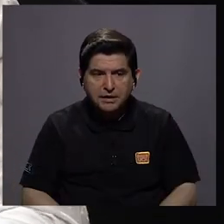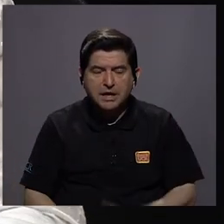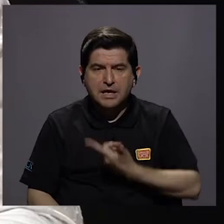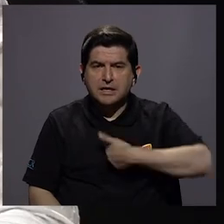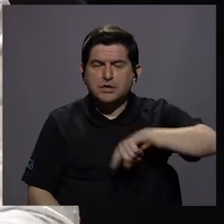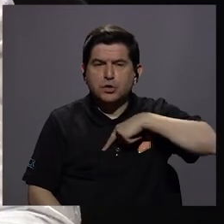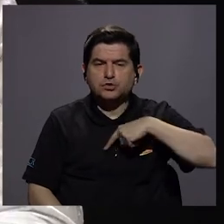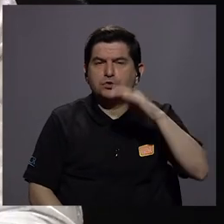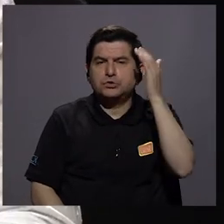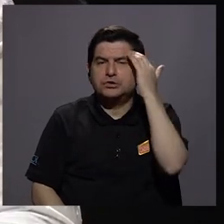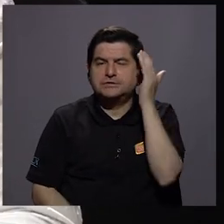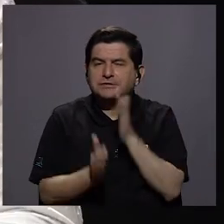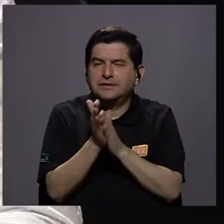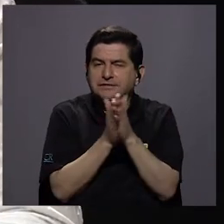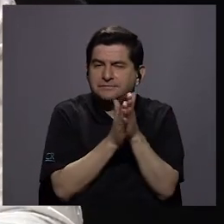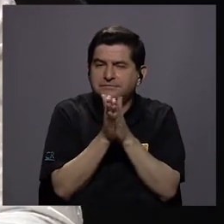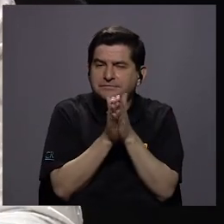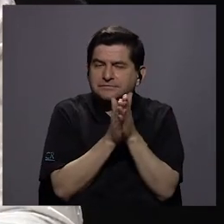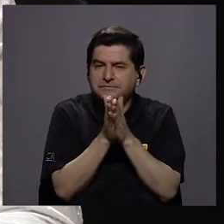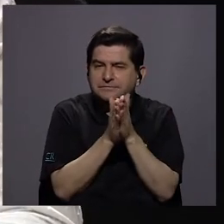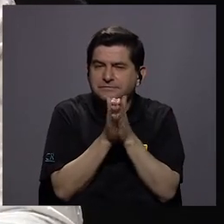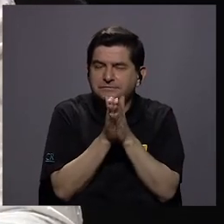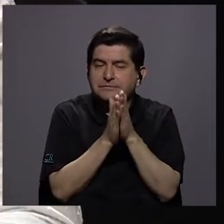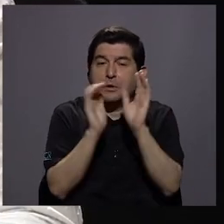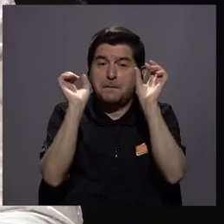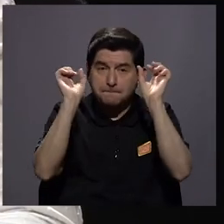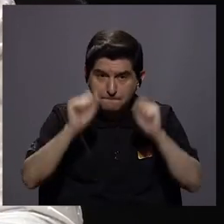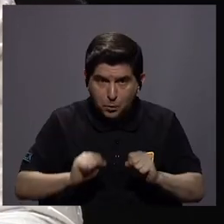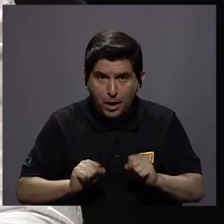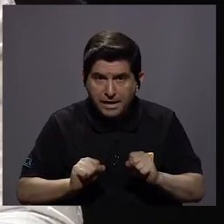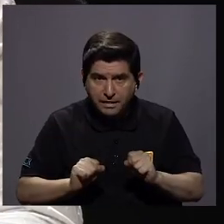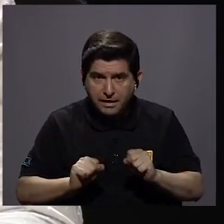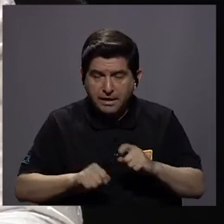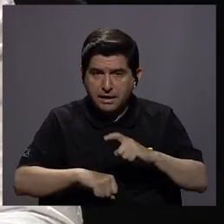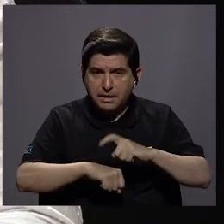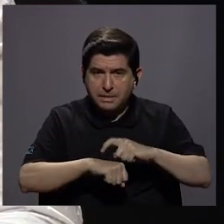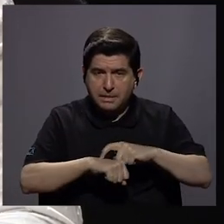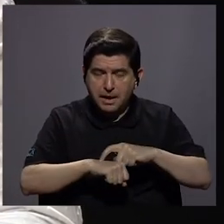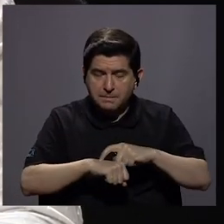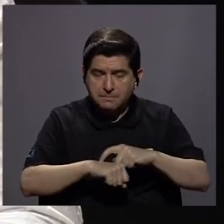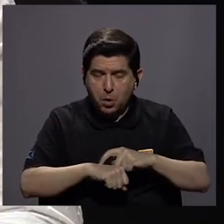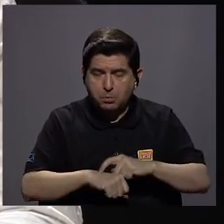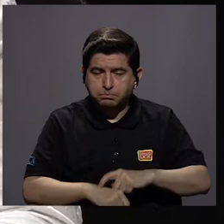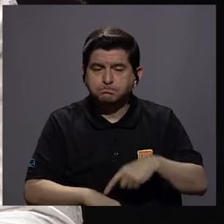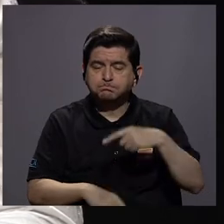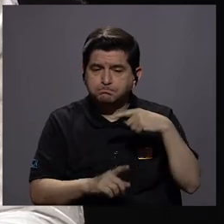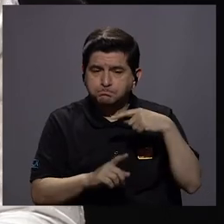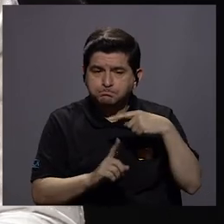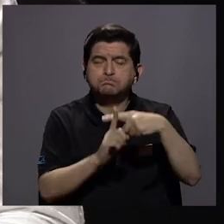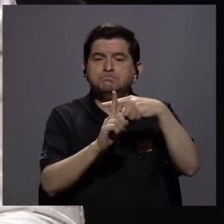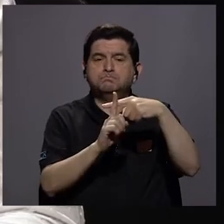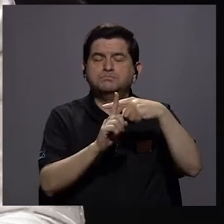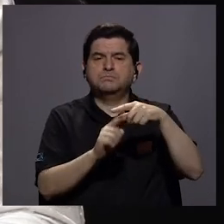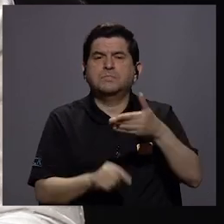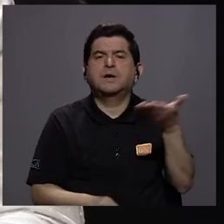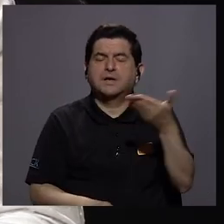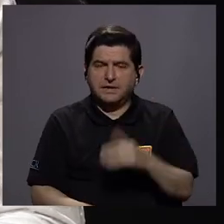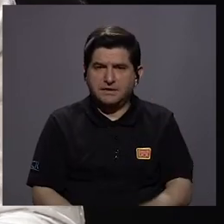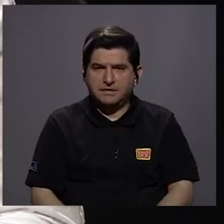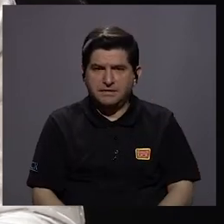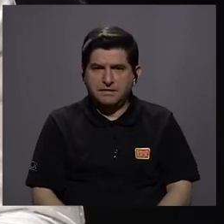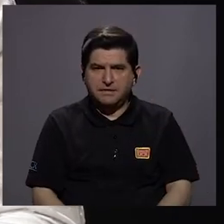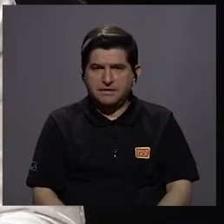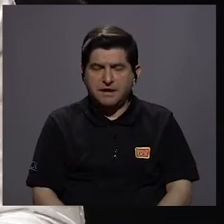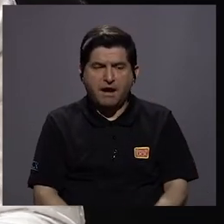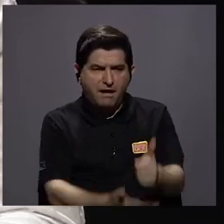si lo sabemos tomar puede ser un tiempo a favor de nosotros en el sentido de que